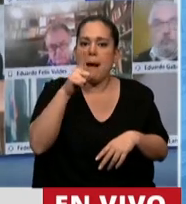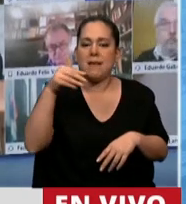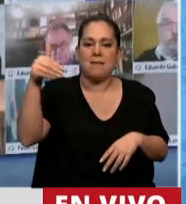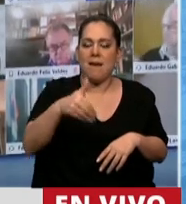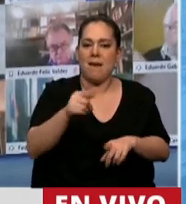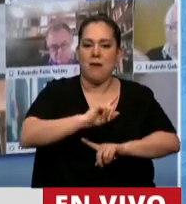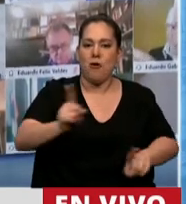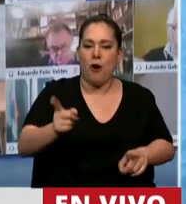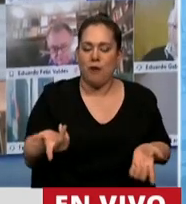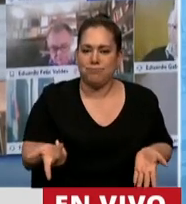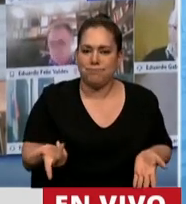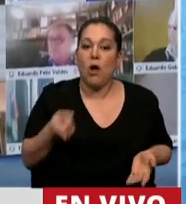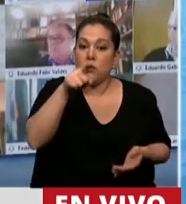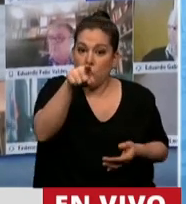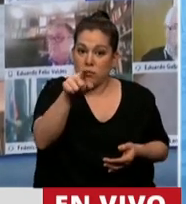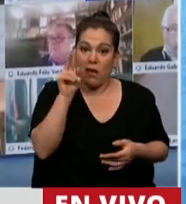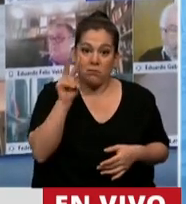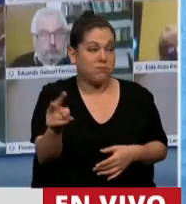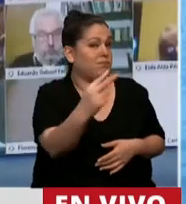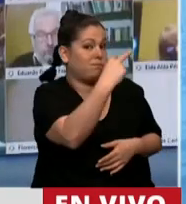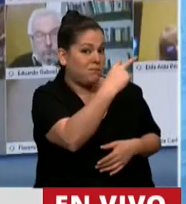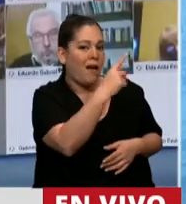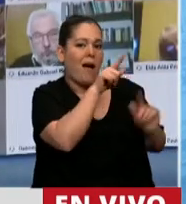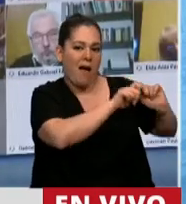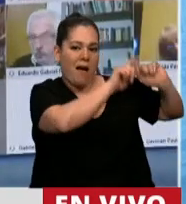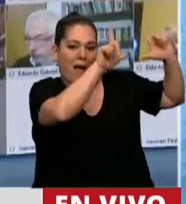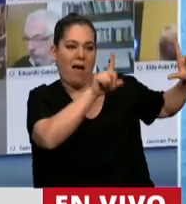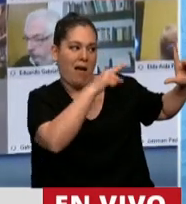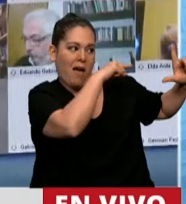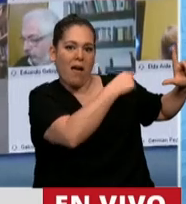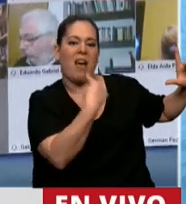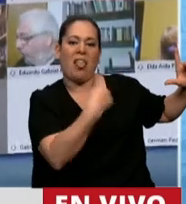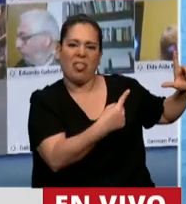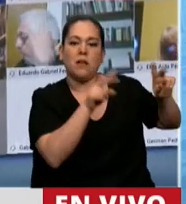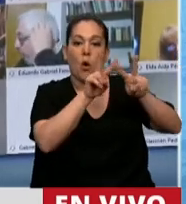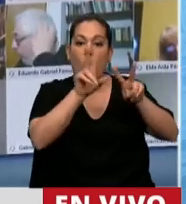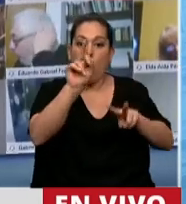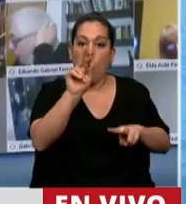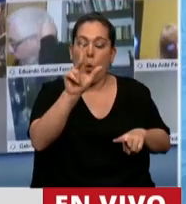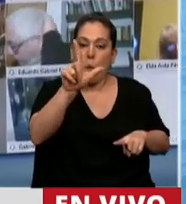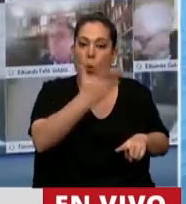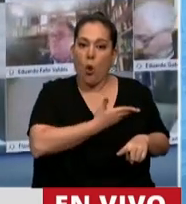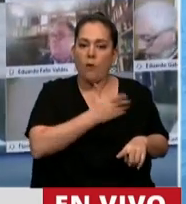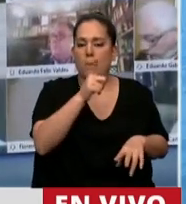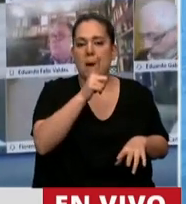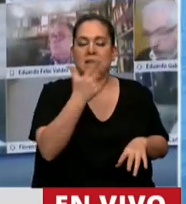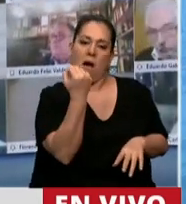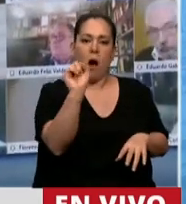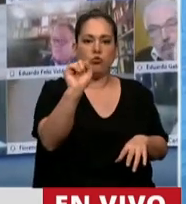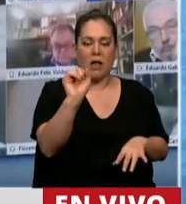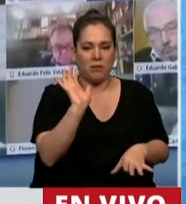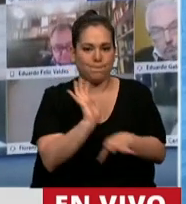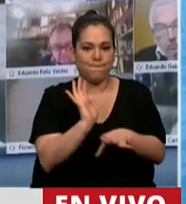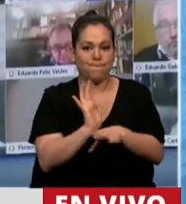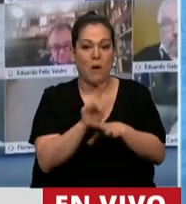izquierda, tiene un tablero donde yo, por ejemplo, no figuro sentado. Y usted